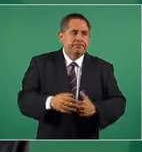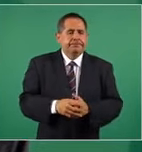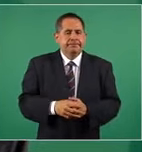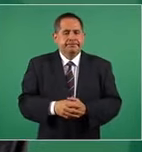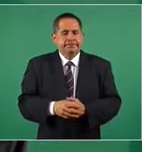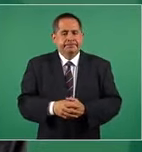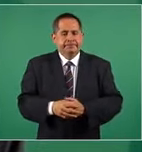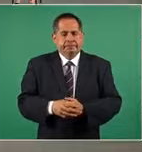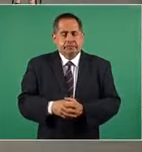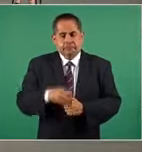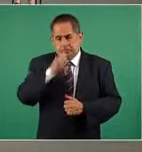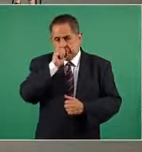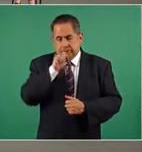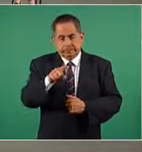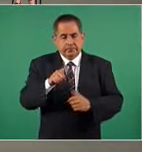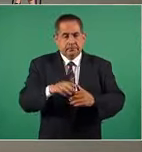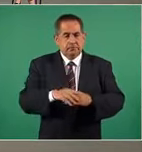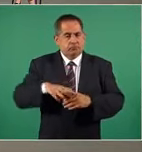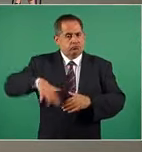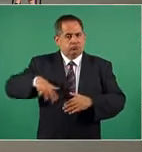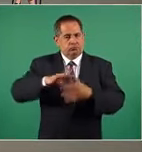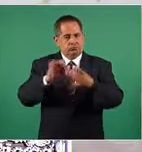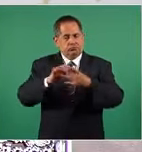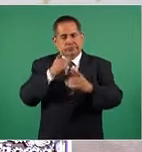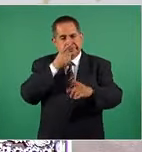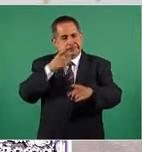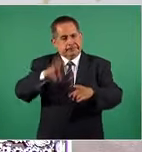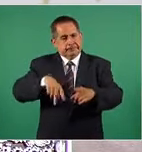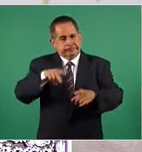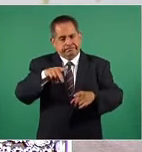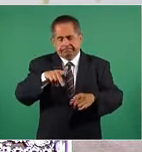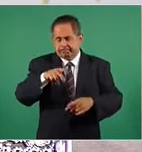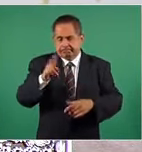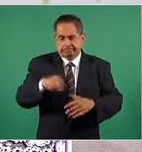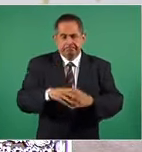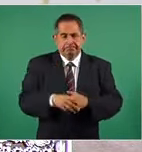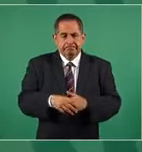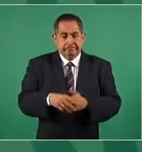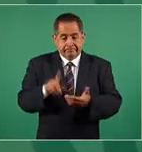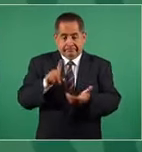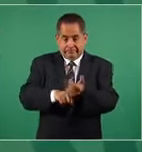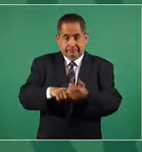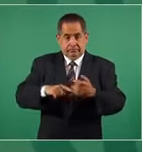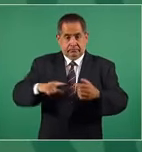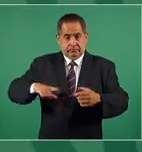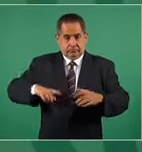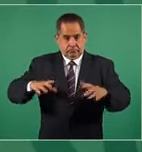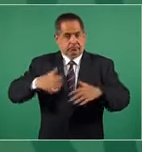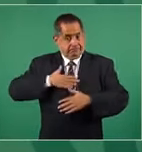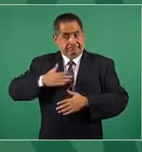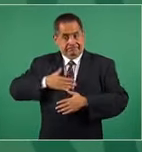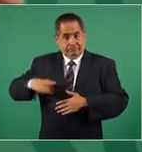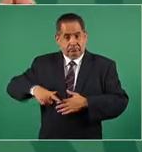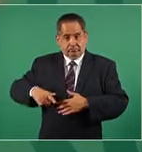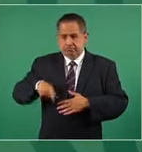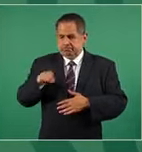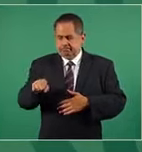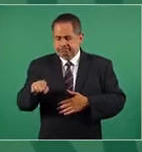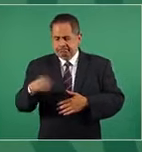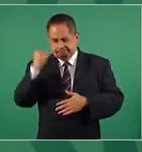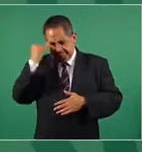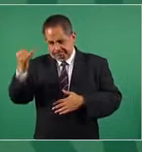y también lo que dijiste es que es muy cierto, que al interior del gobierno nuestro hay posturas